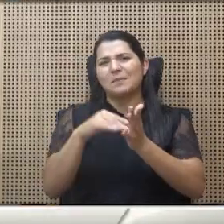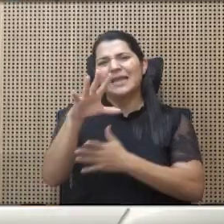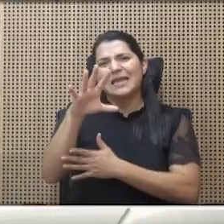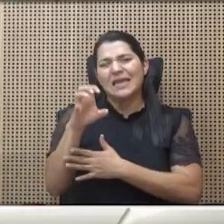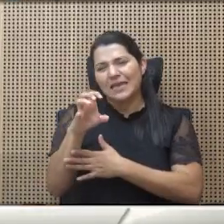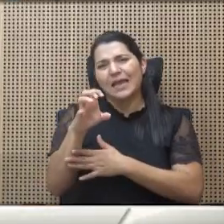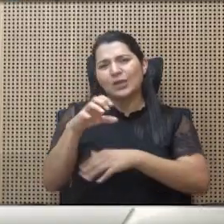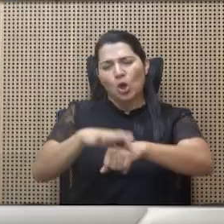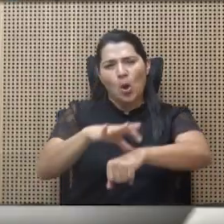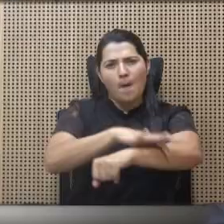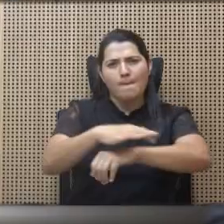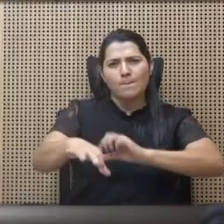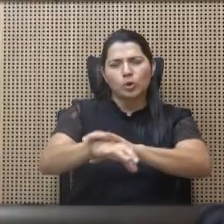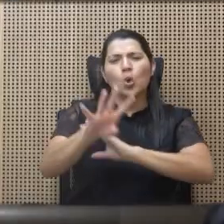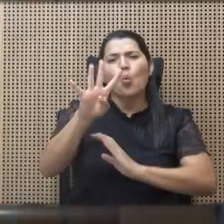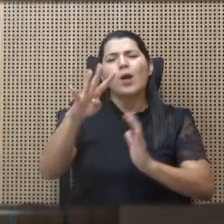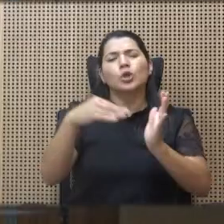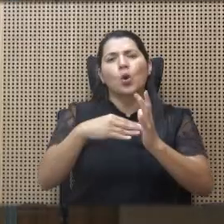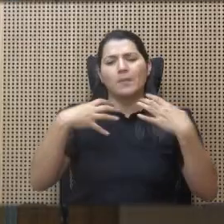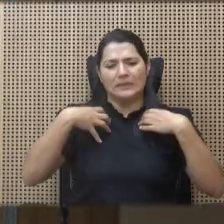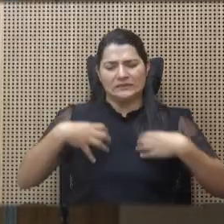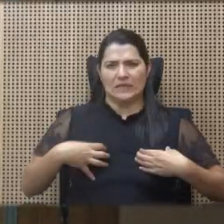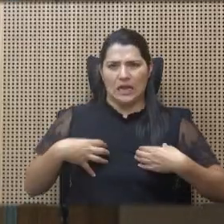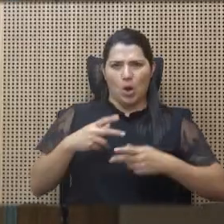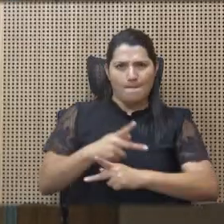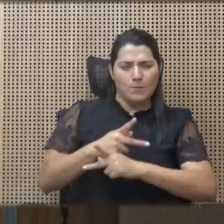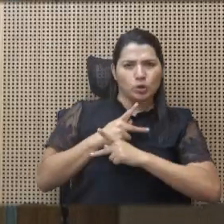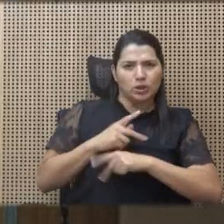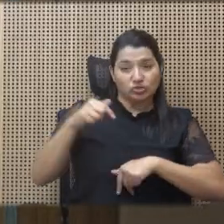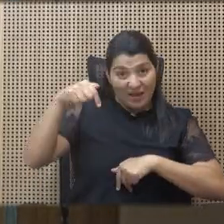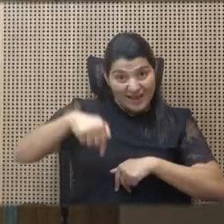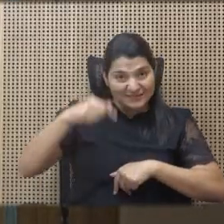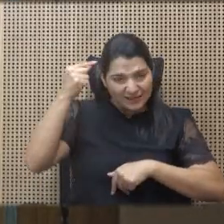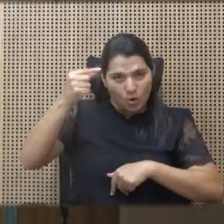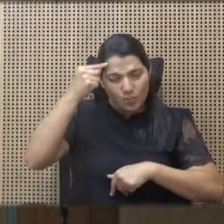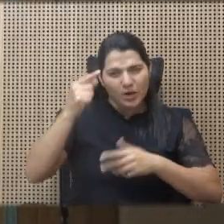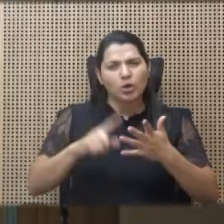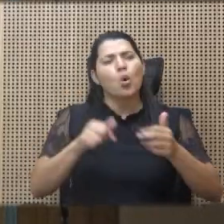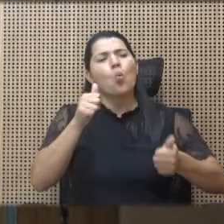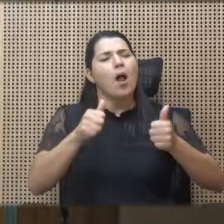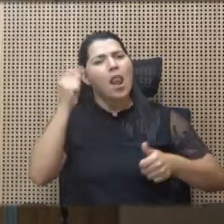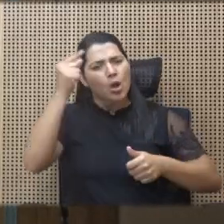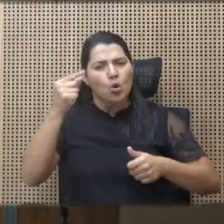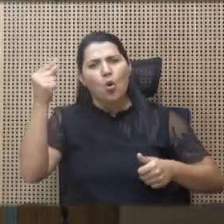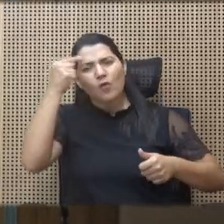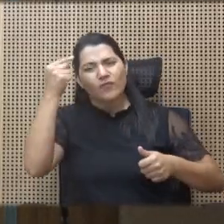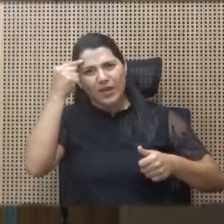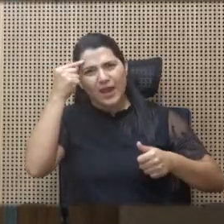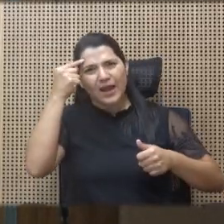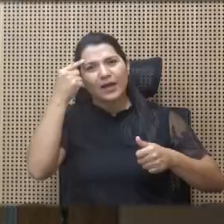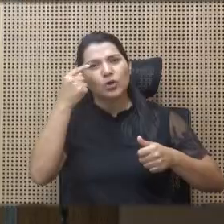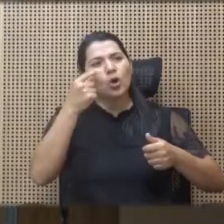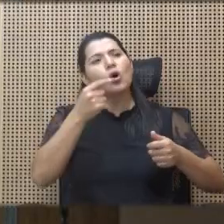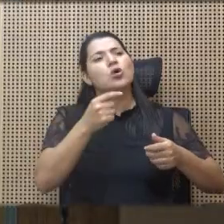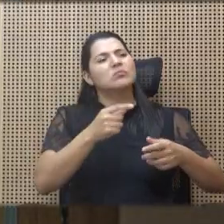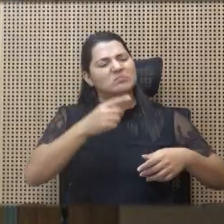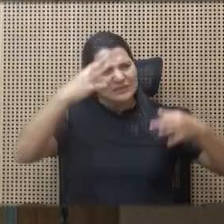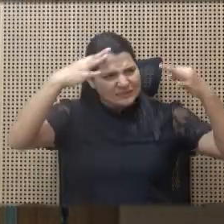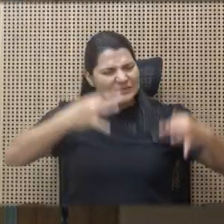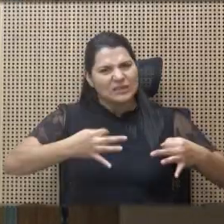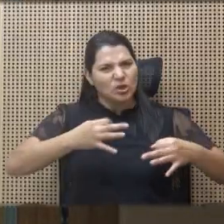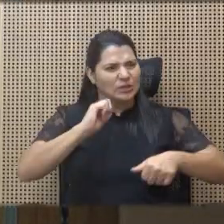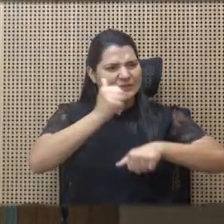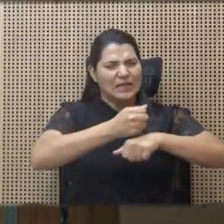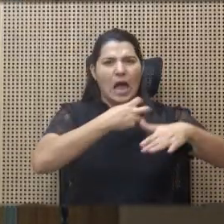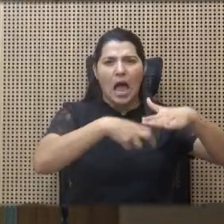y 4 mil chalecos antibalas? Este. ¿Cuál es el que gestionó decididamente la instalación de escáneres? Este. ¿Cuál es